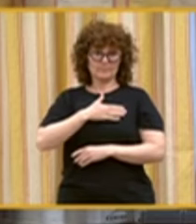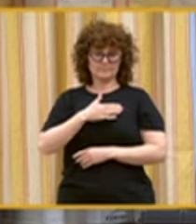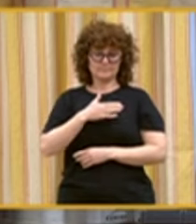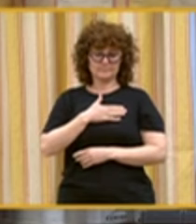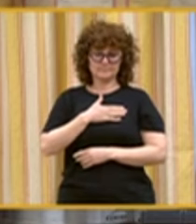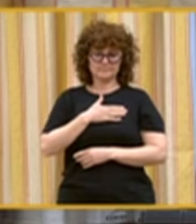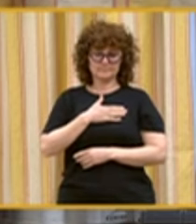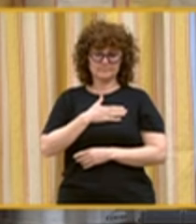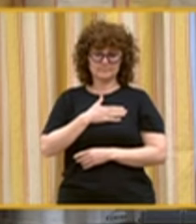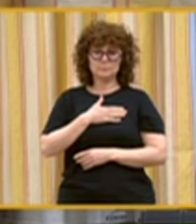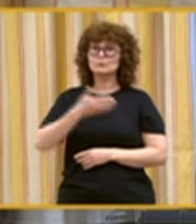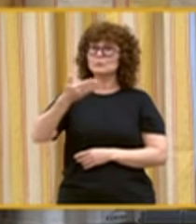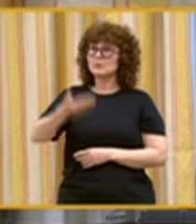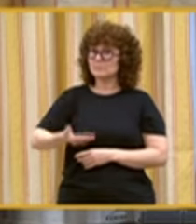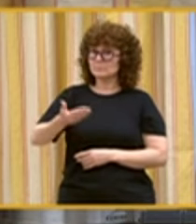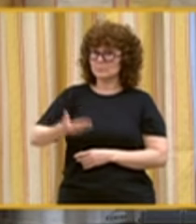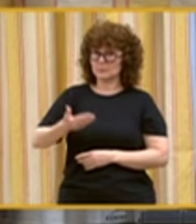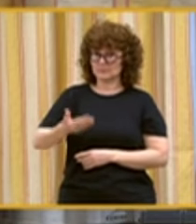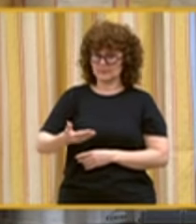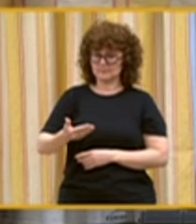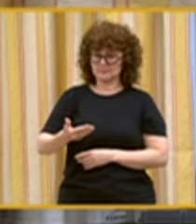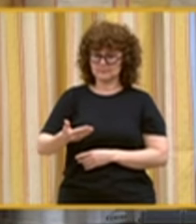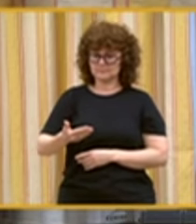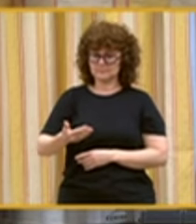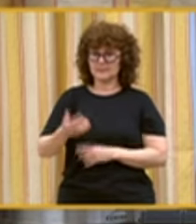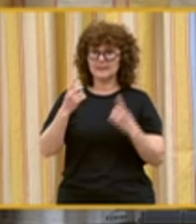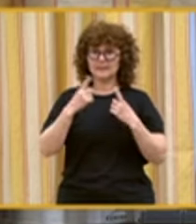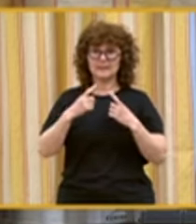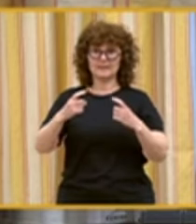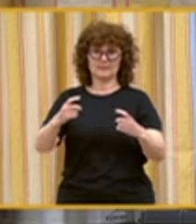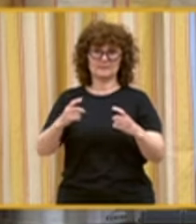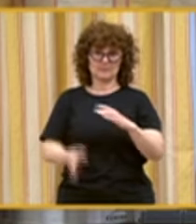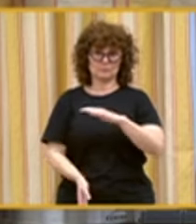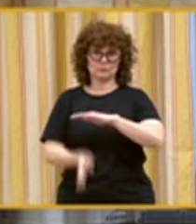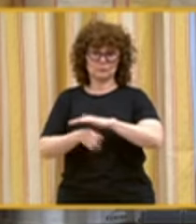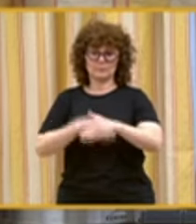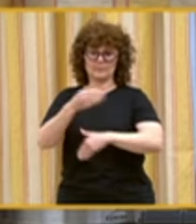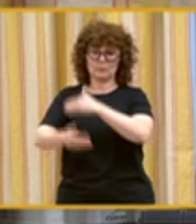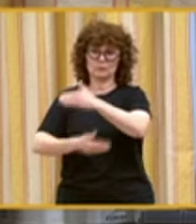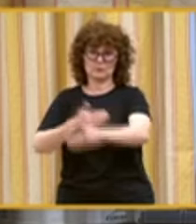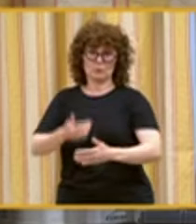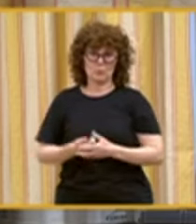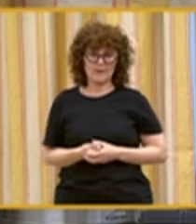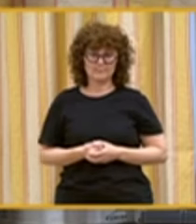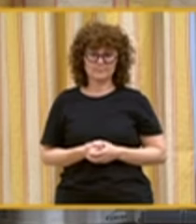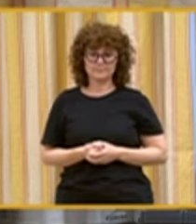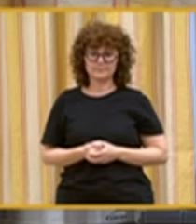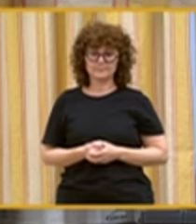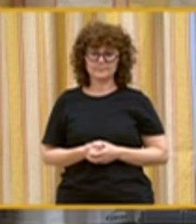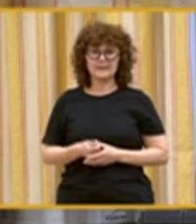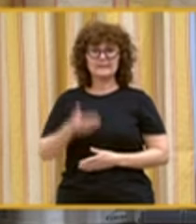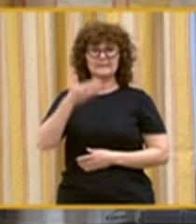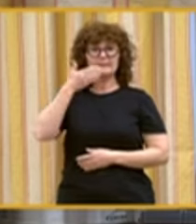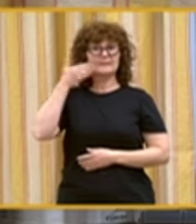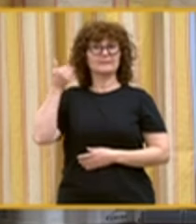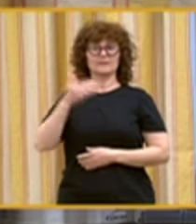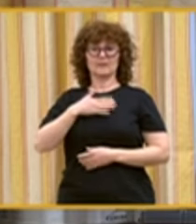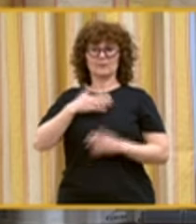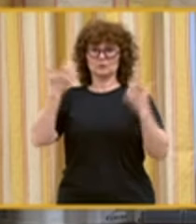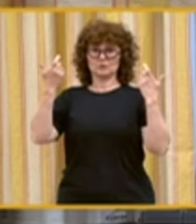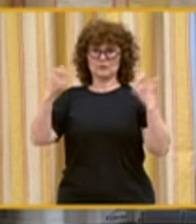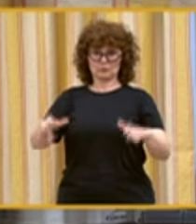muy importante y que además lo necesitamos para poder seguir con este plan de avance, la dignificación de nuestro sector.